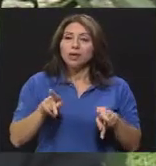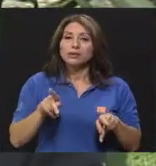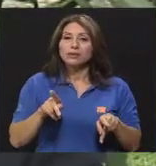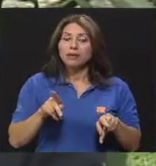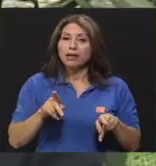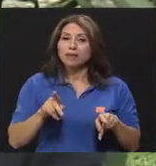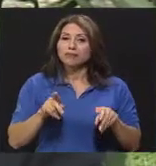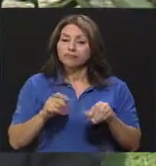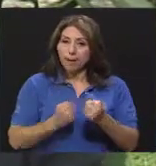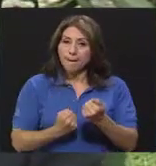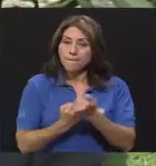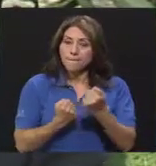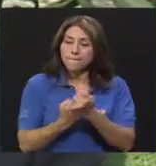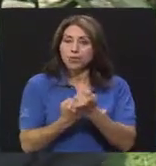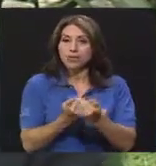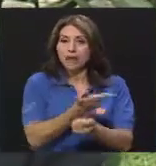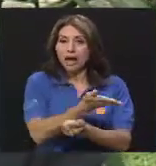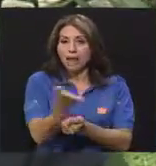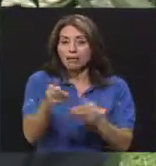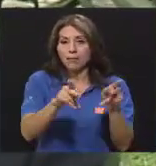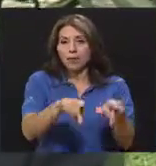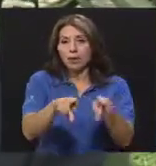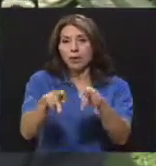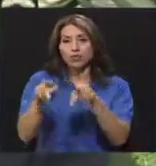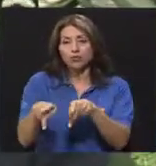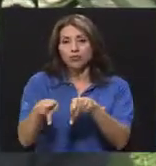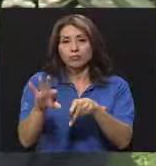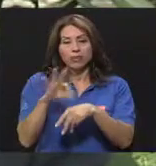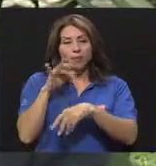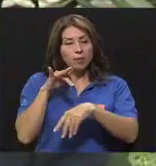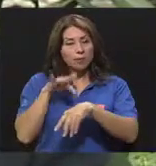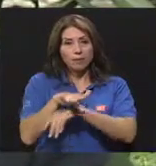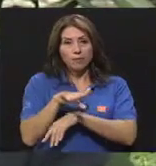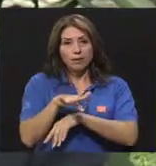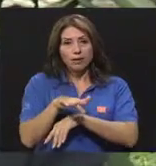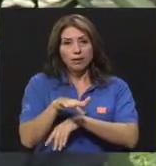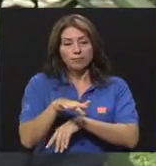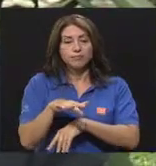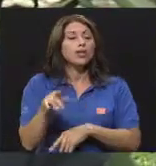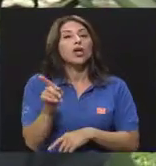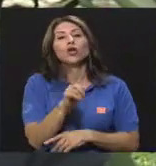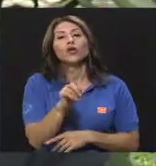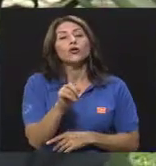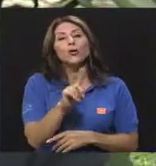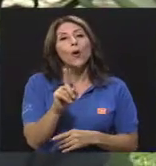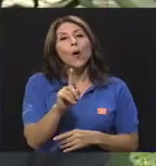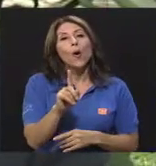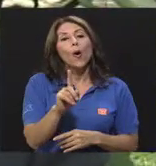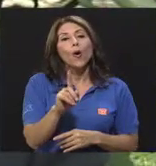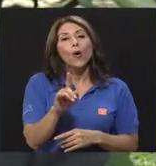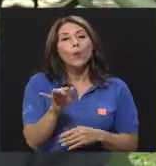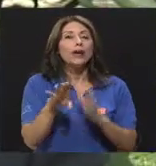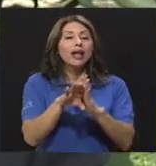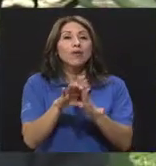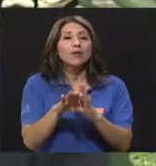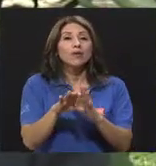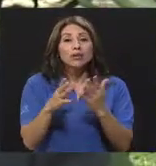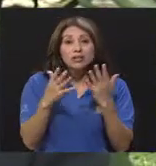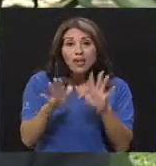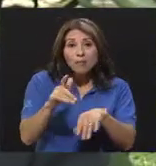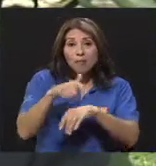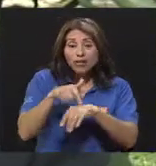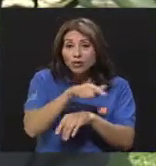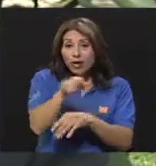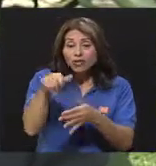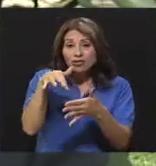apoyar a esta población. Y tempranamente, o sea, no llegar exclusivamente cuando